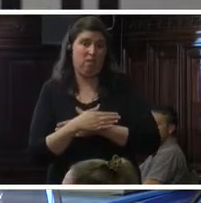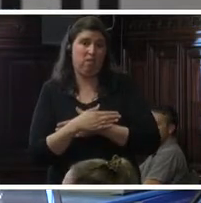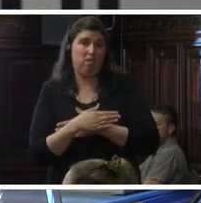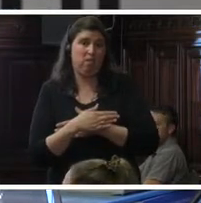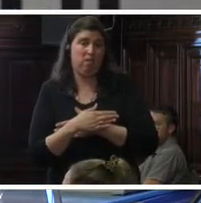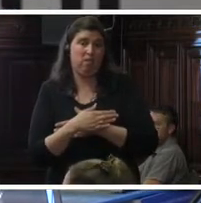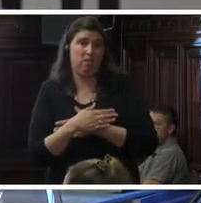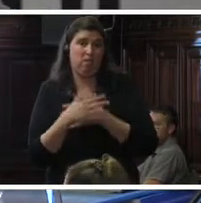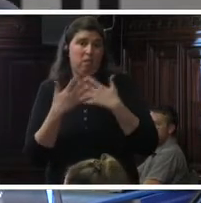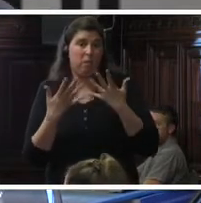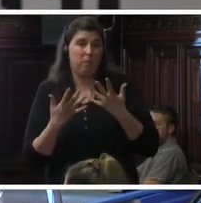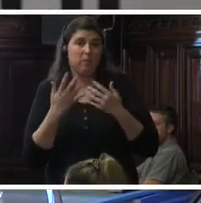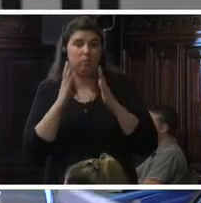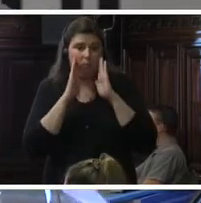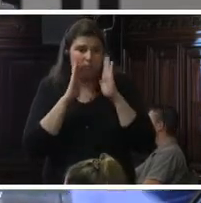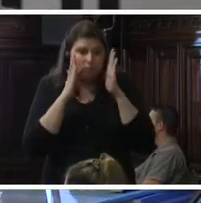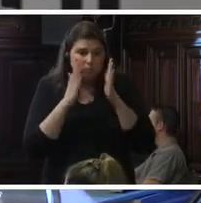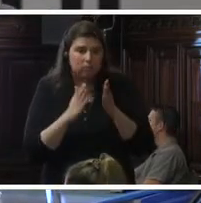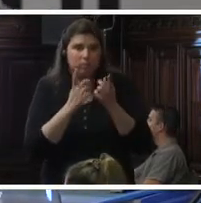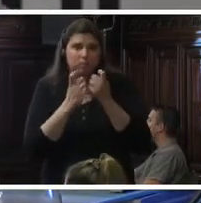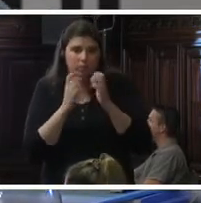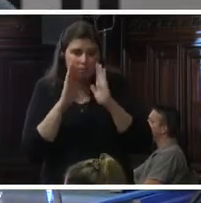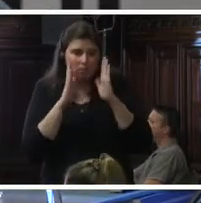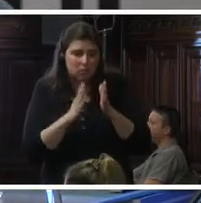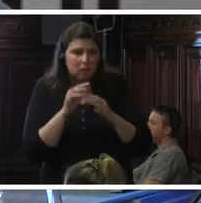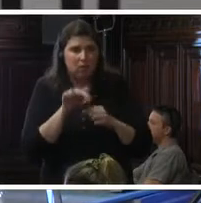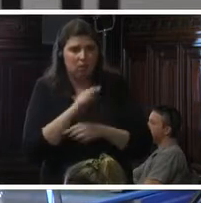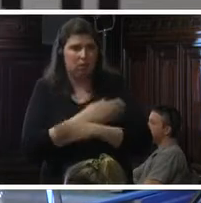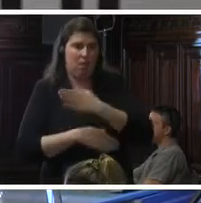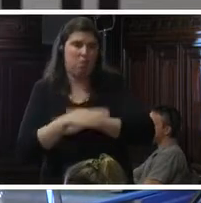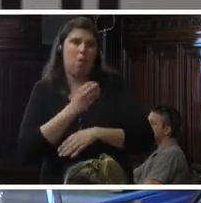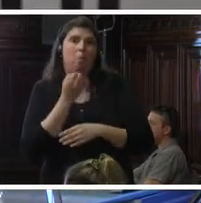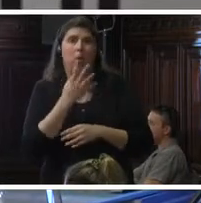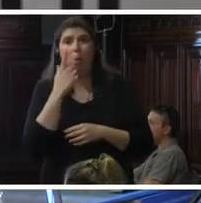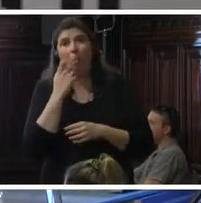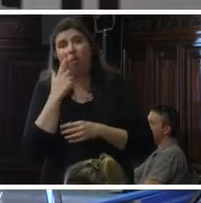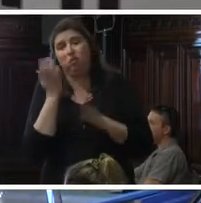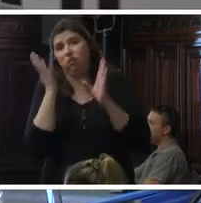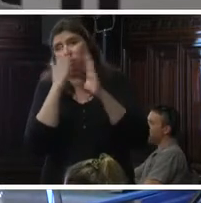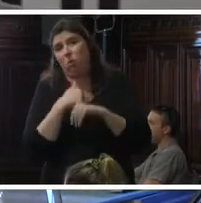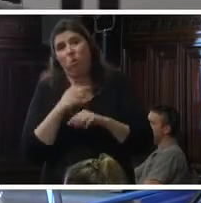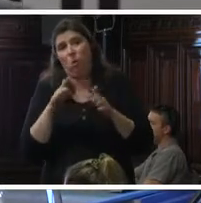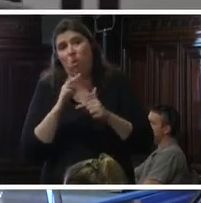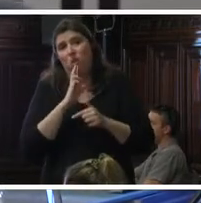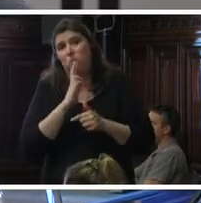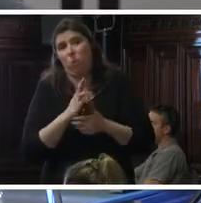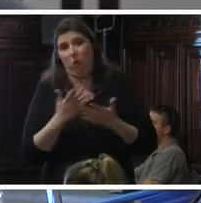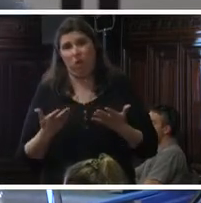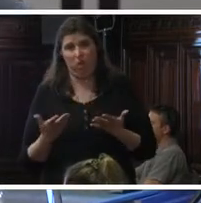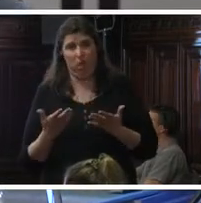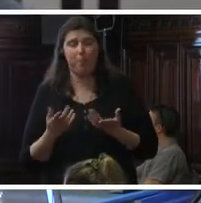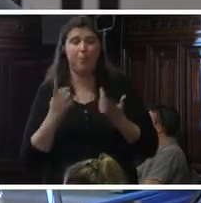y que están los discapacidad, con discapacidad, los niños con discapacidad discapacidad. Así que